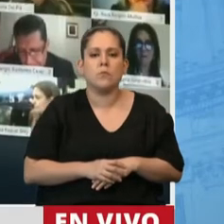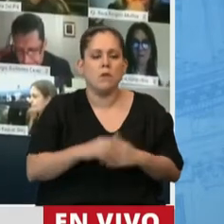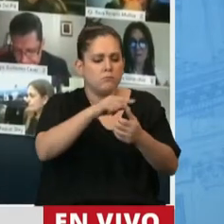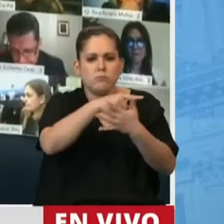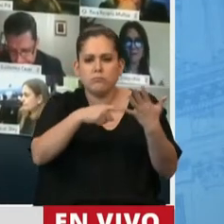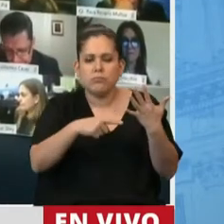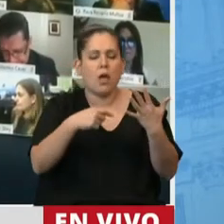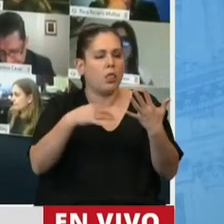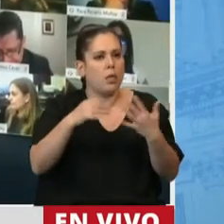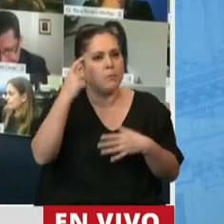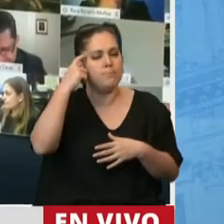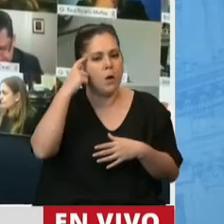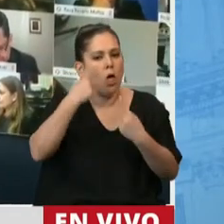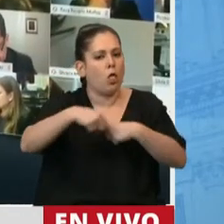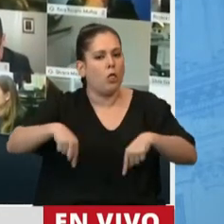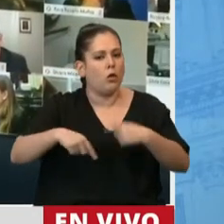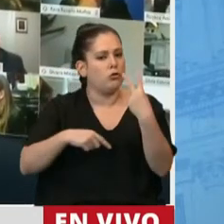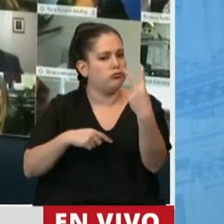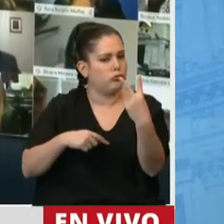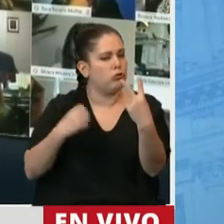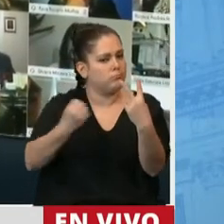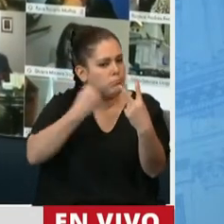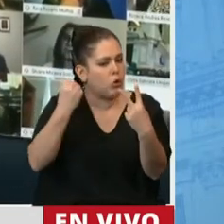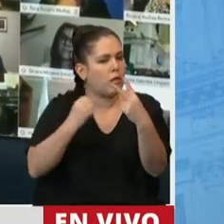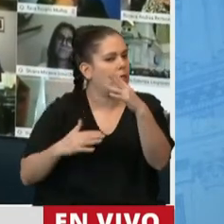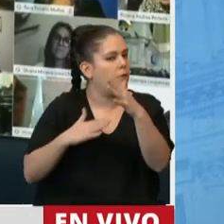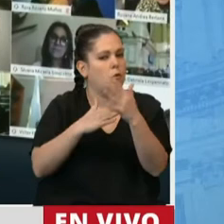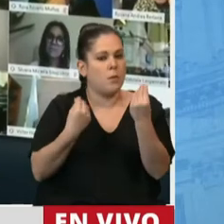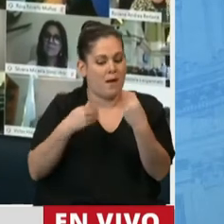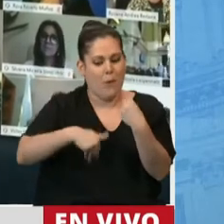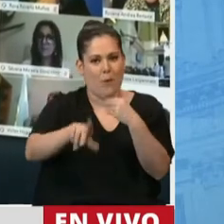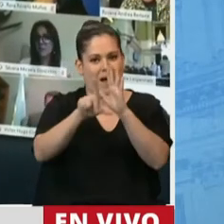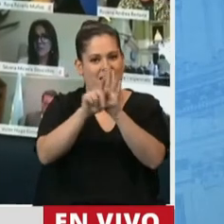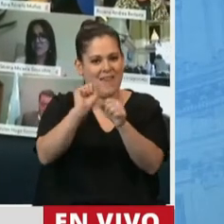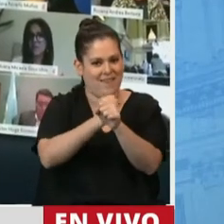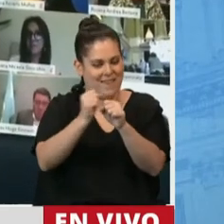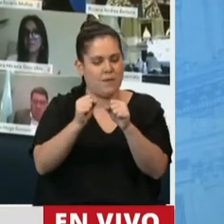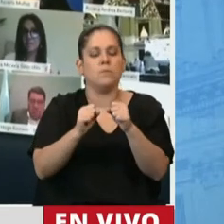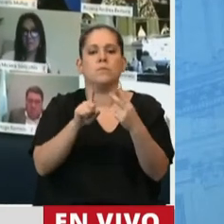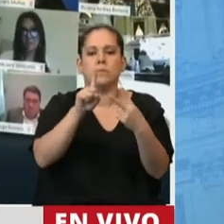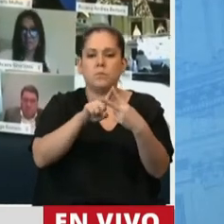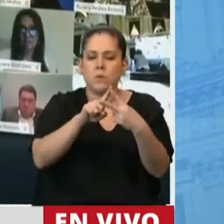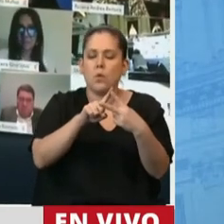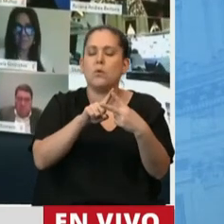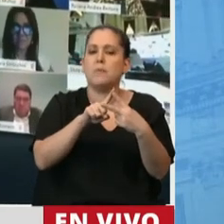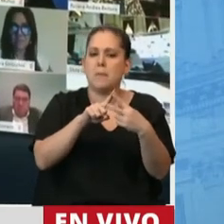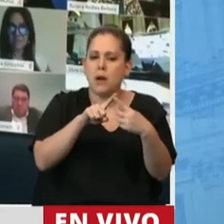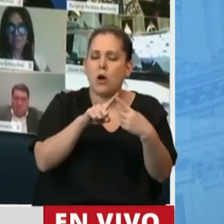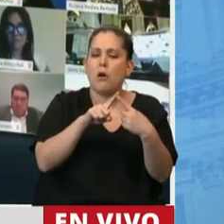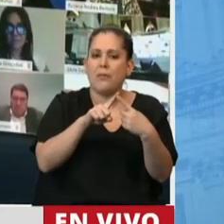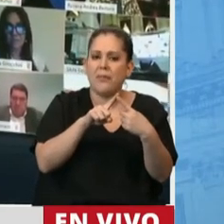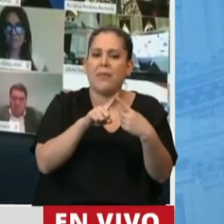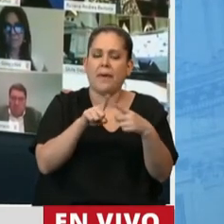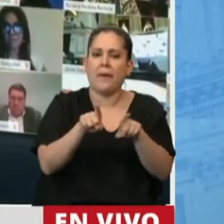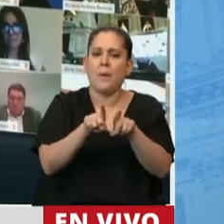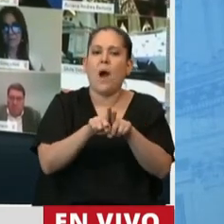dos cuestiones fundamentales que nos deja la sanción de esta ley, o la ley que vamos a sancionar. Por un lado, la revalorización del